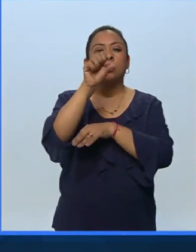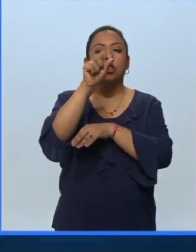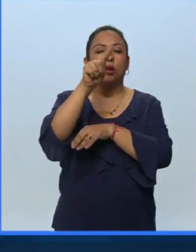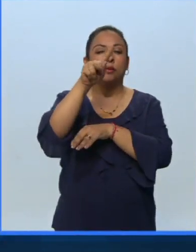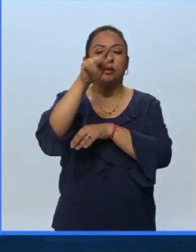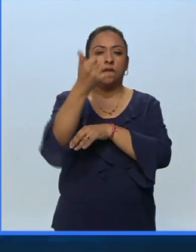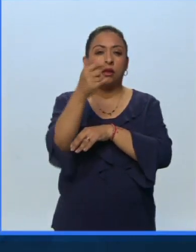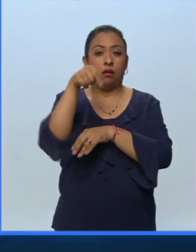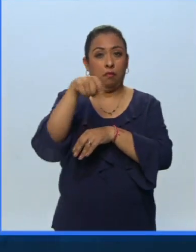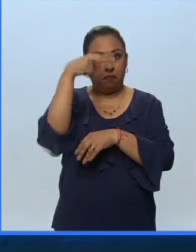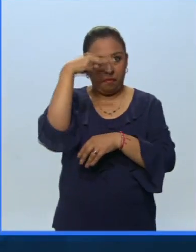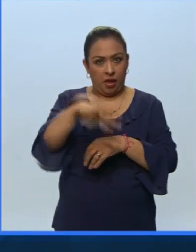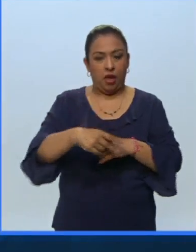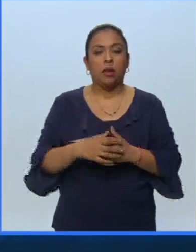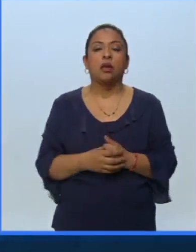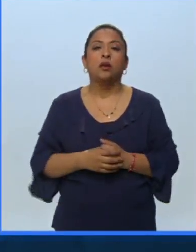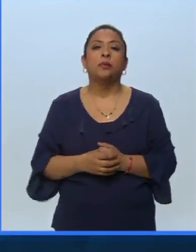México